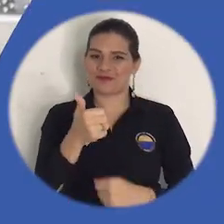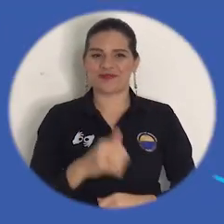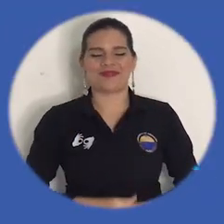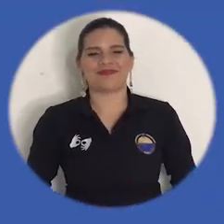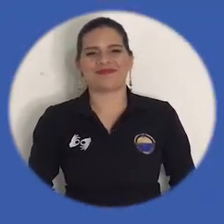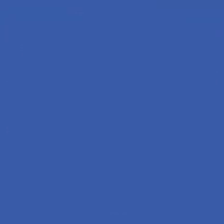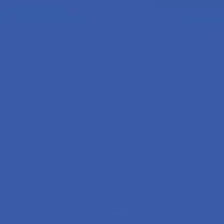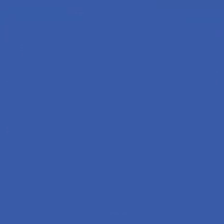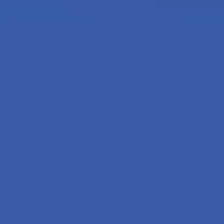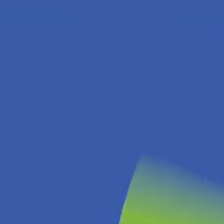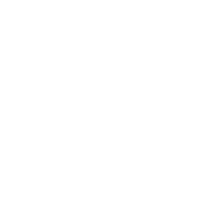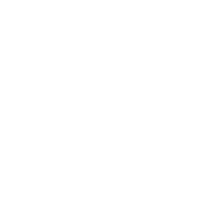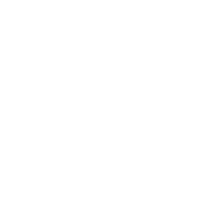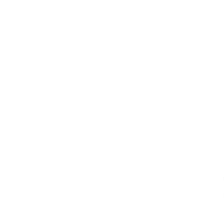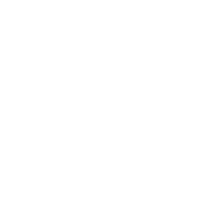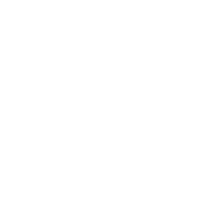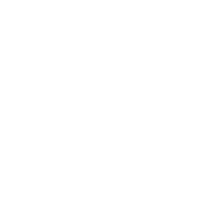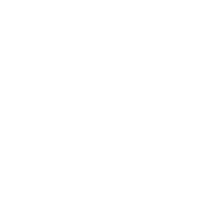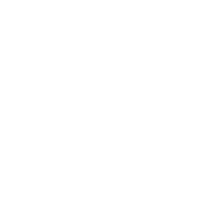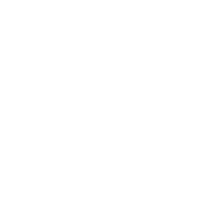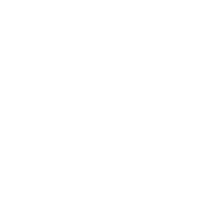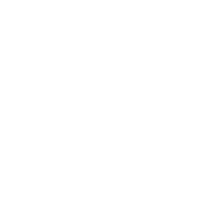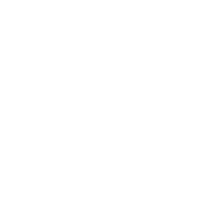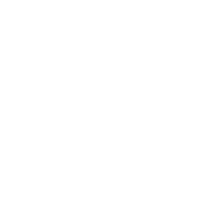¡Gracias! ¡Gracias! ¡Gracias! ¡Gracias!